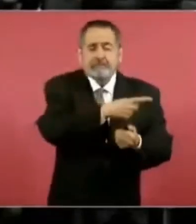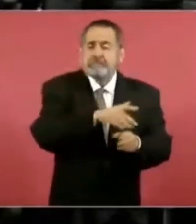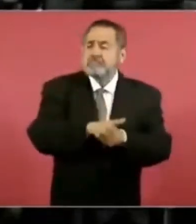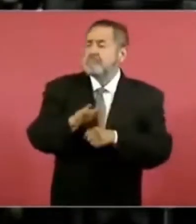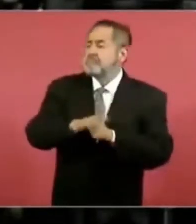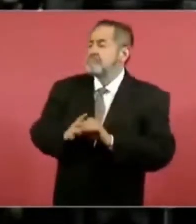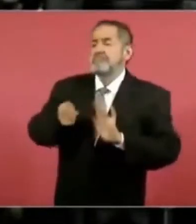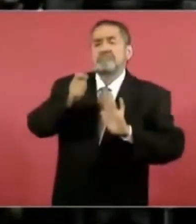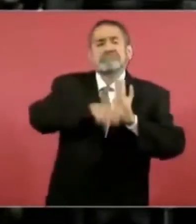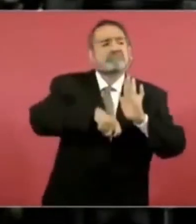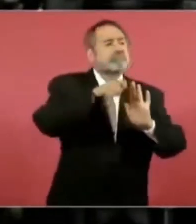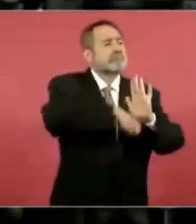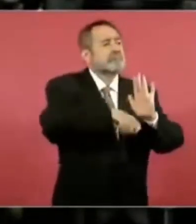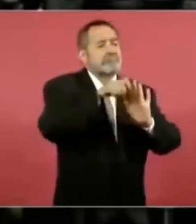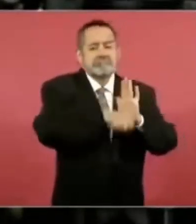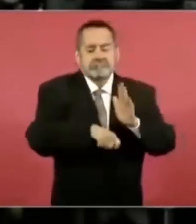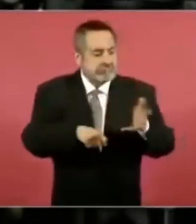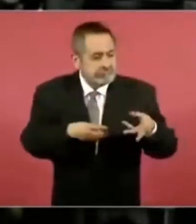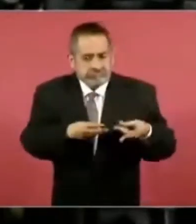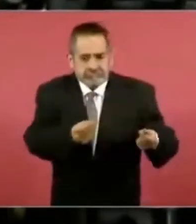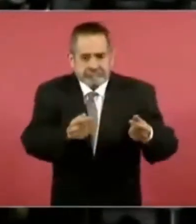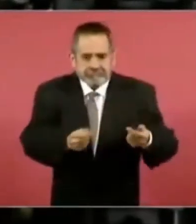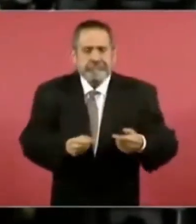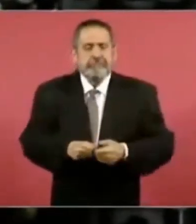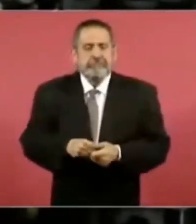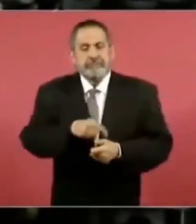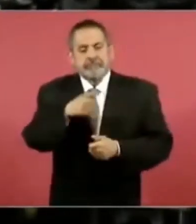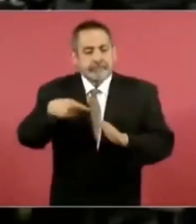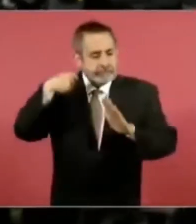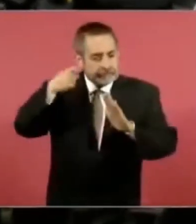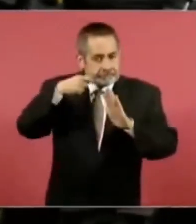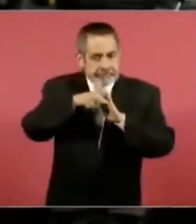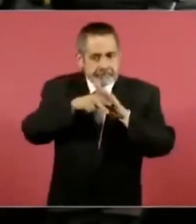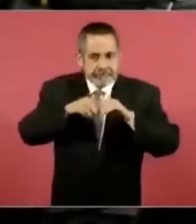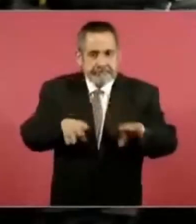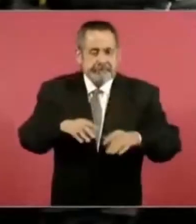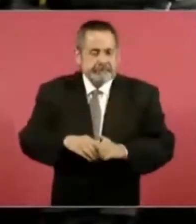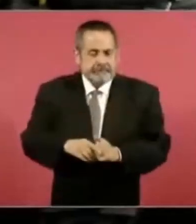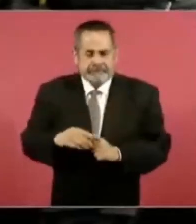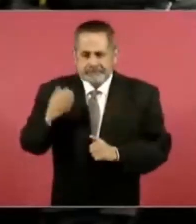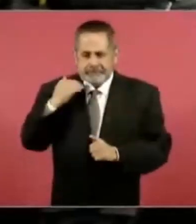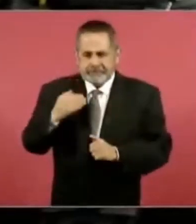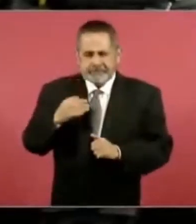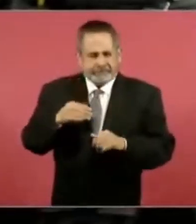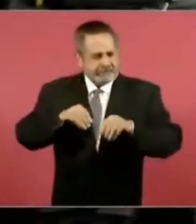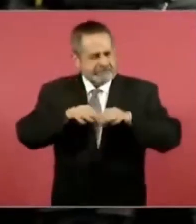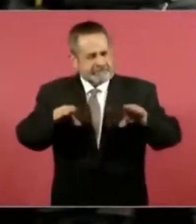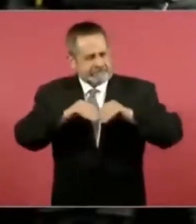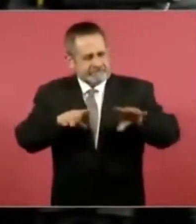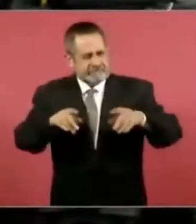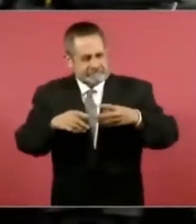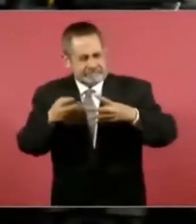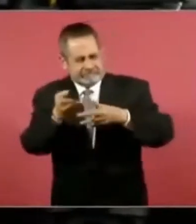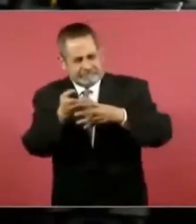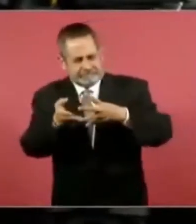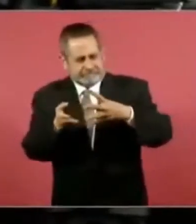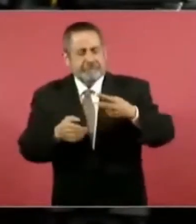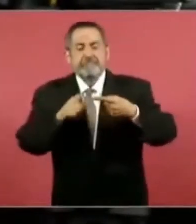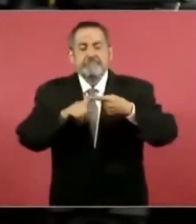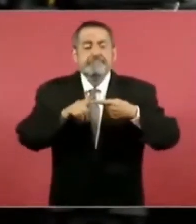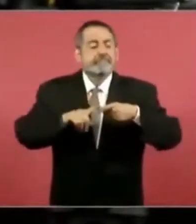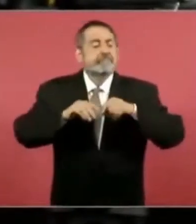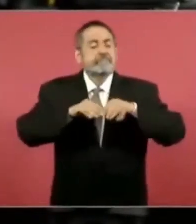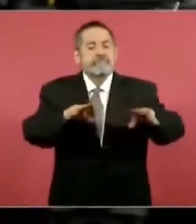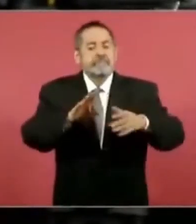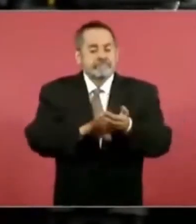manejo de estas tarjetas. En el caso del reportaje que acabamos de publicar en cuatro partes, se documenta cómo se les